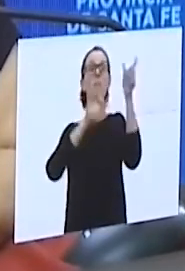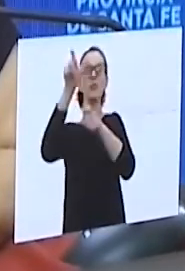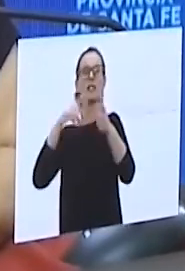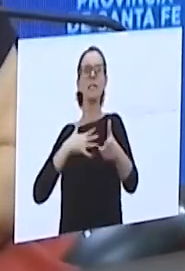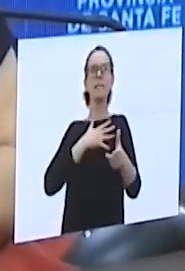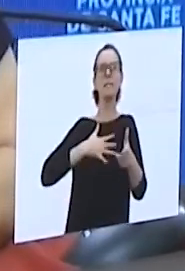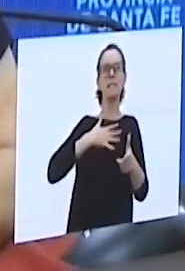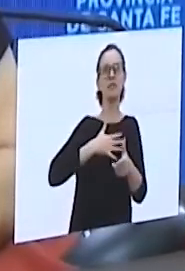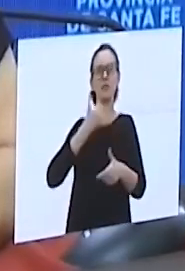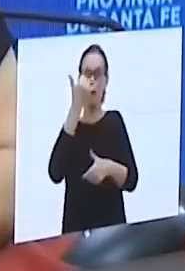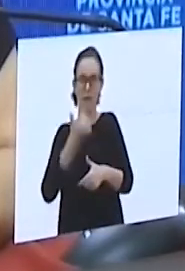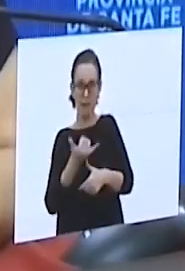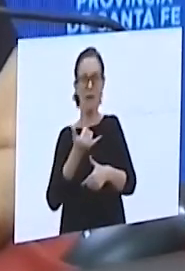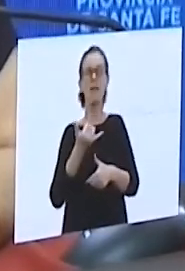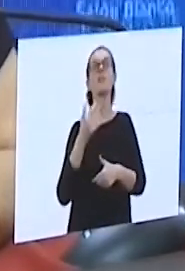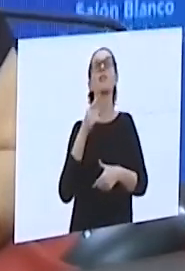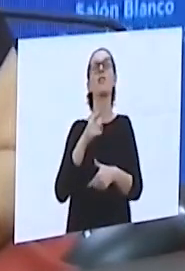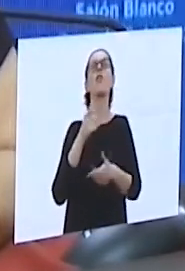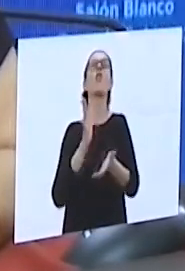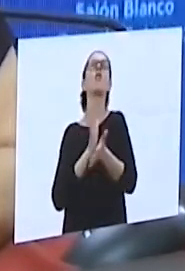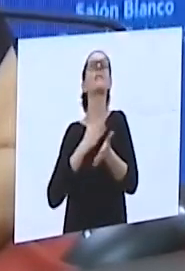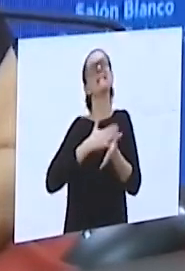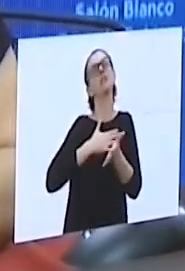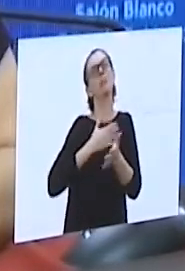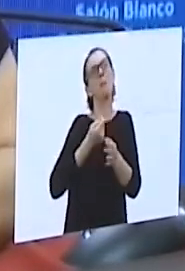cumplamos nuestro papel, nuestra función de cuidarnos entre todos.